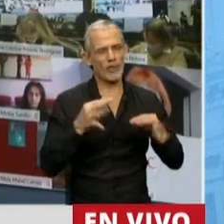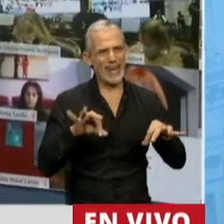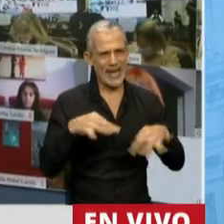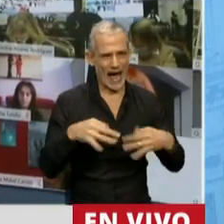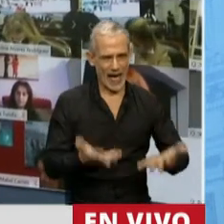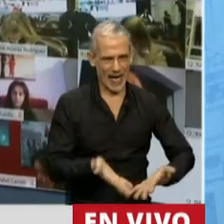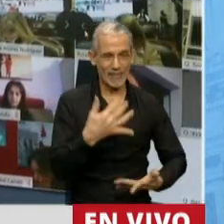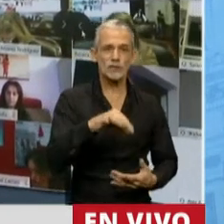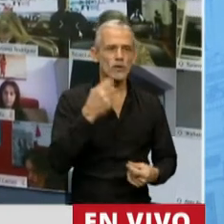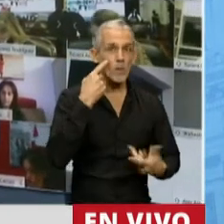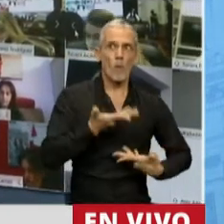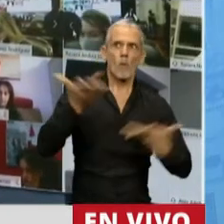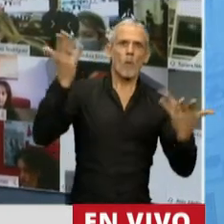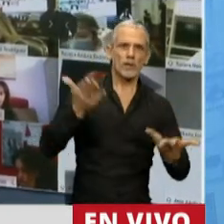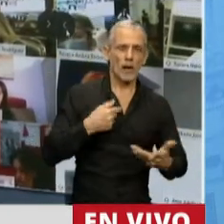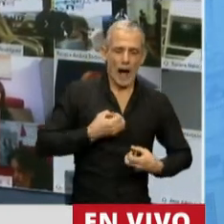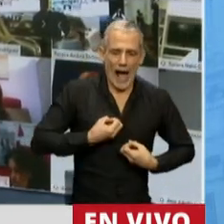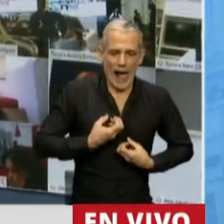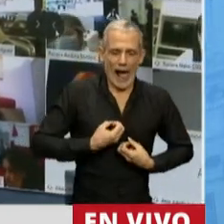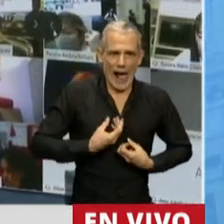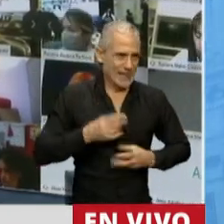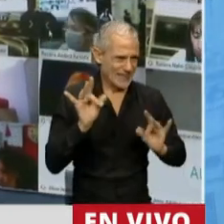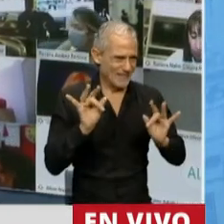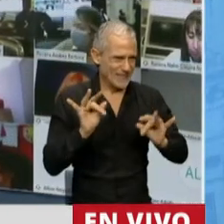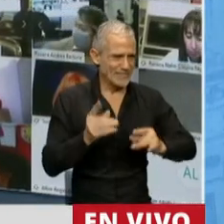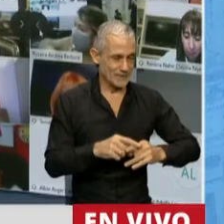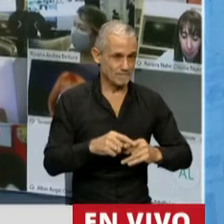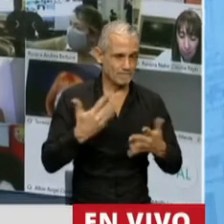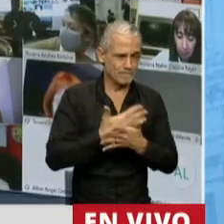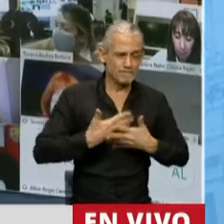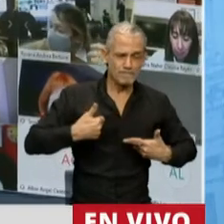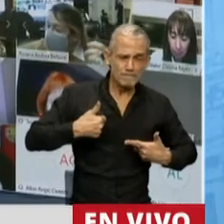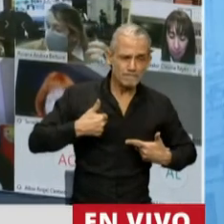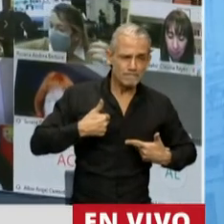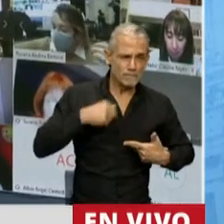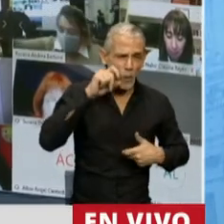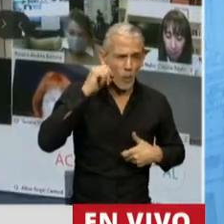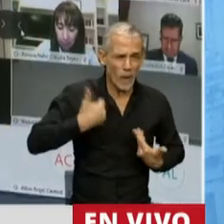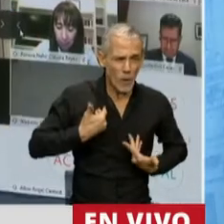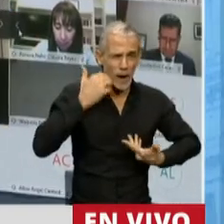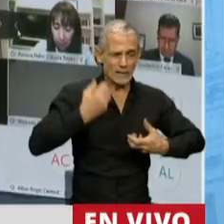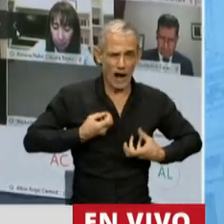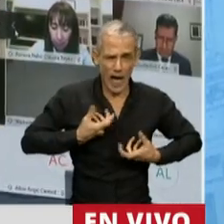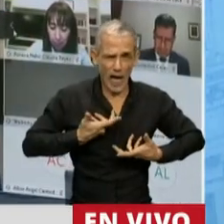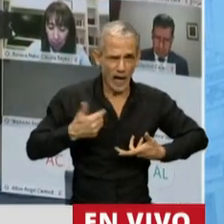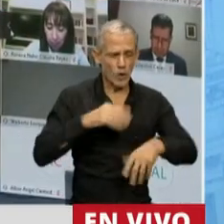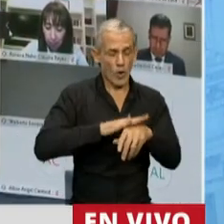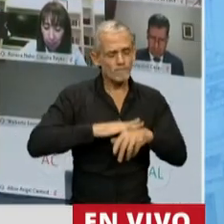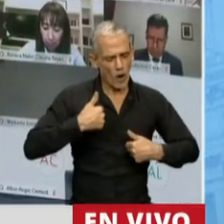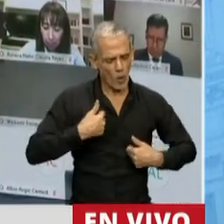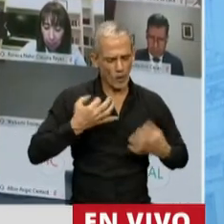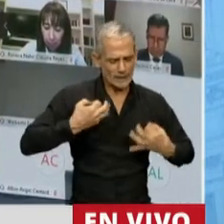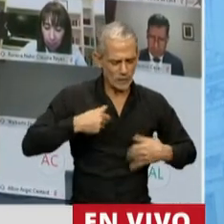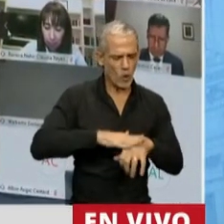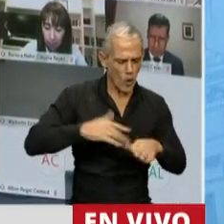cuesta mucho visibilizarla, ponerla en palabras y darle voz. Quienes la sufren muchas veces además sienten vergüenza o se culpan a sí mismos